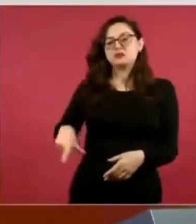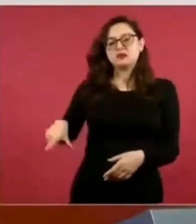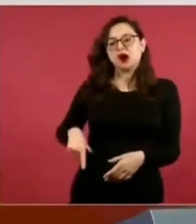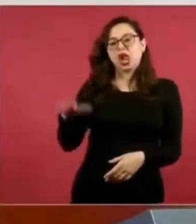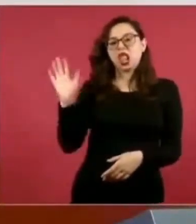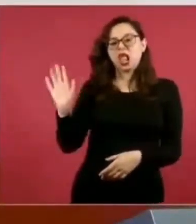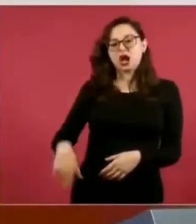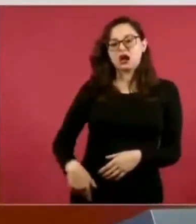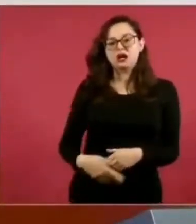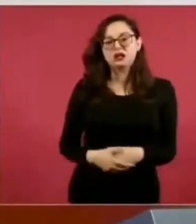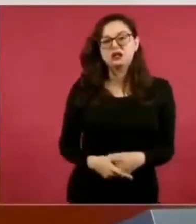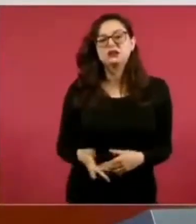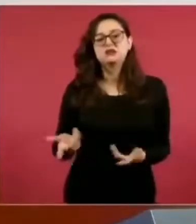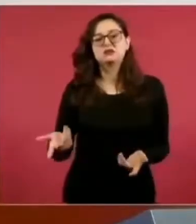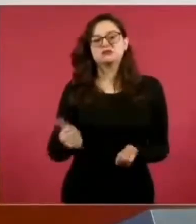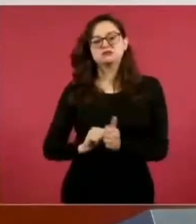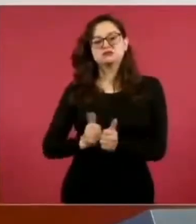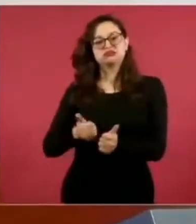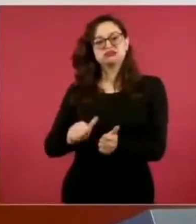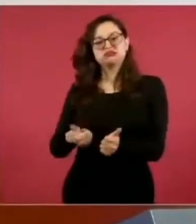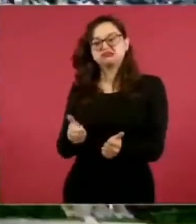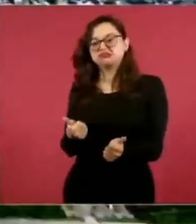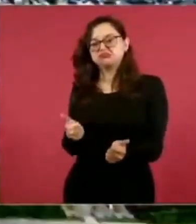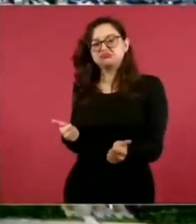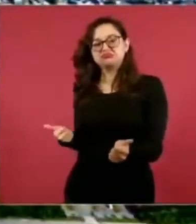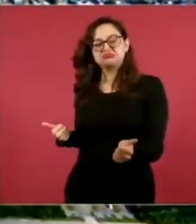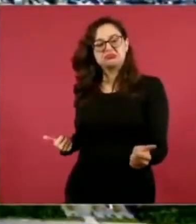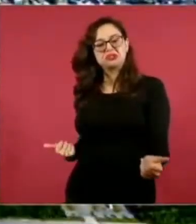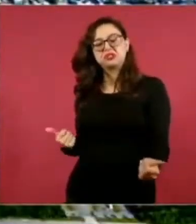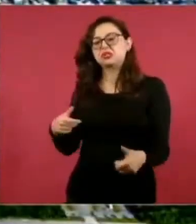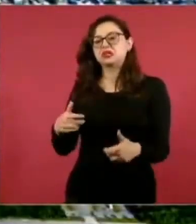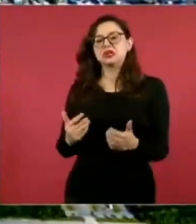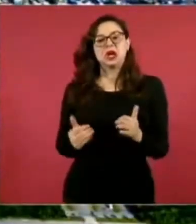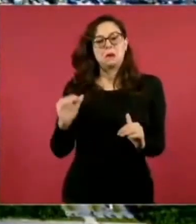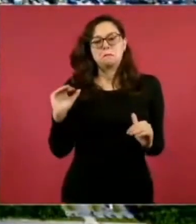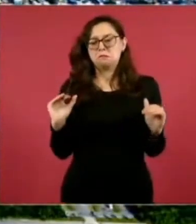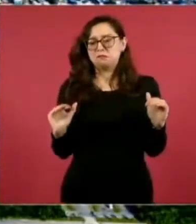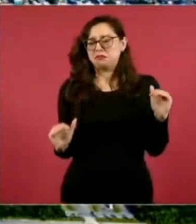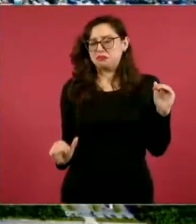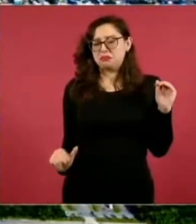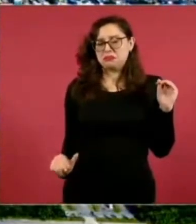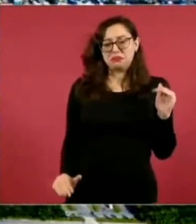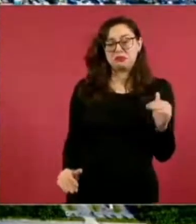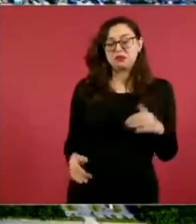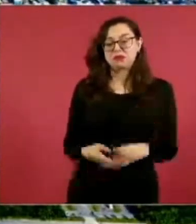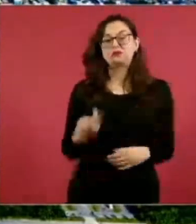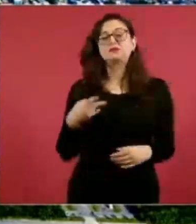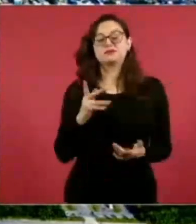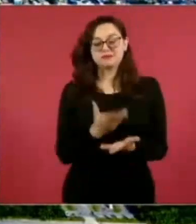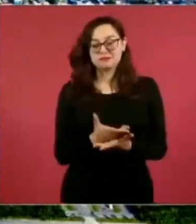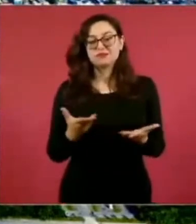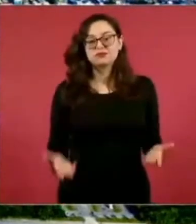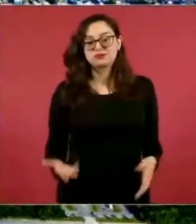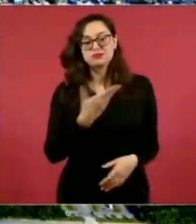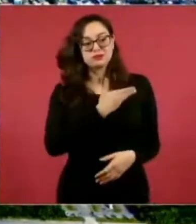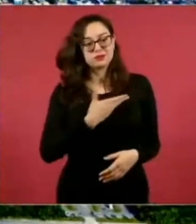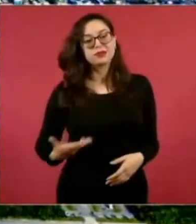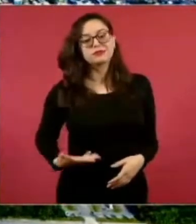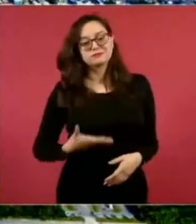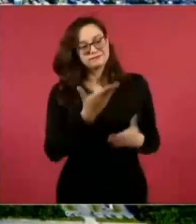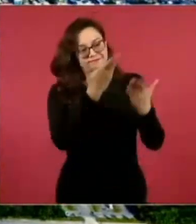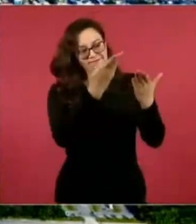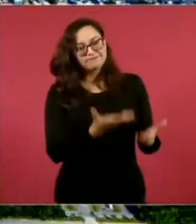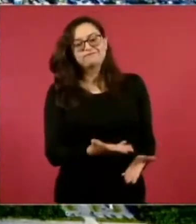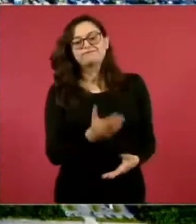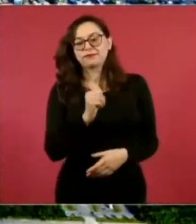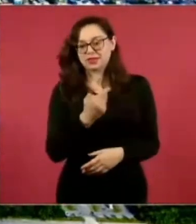popular con rezagos, con una profunda desigualdad, pero sí estuvo en la agenda de un gran presidente, en